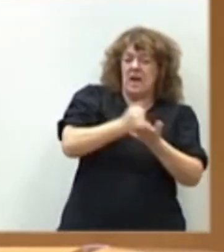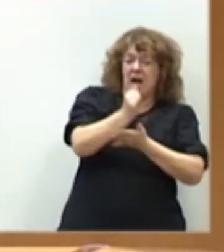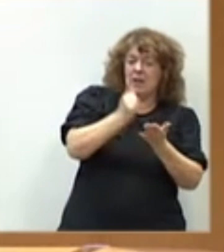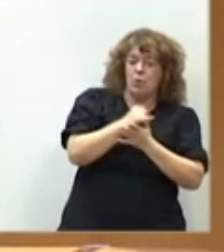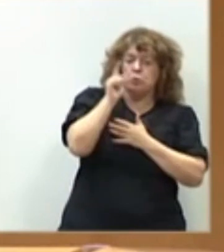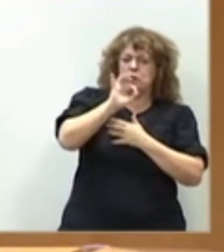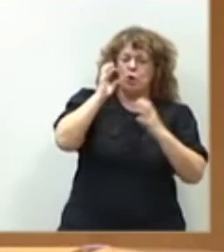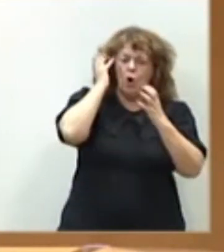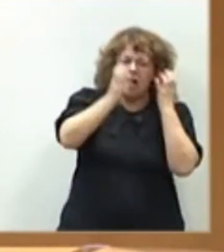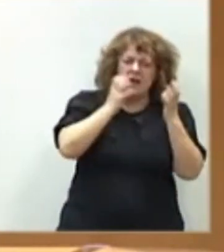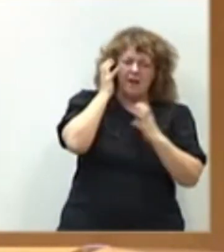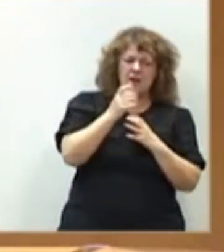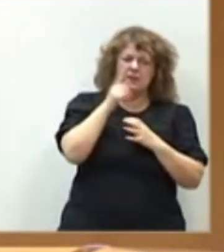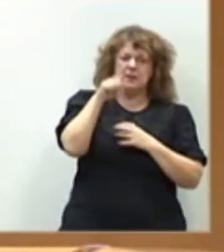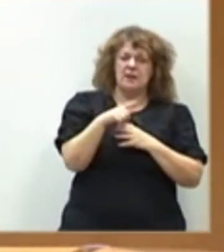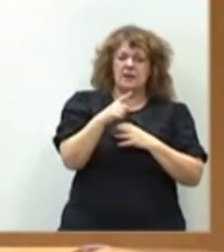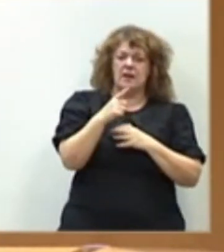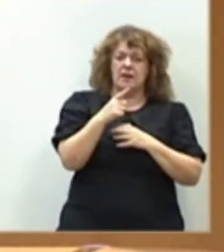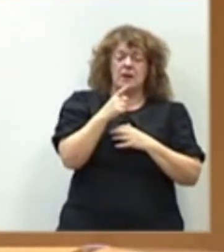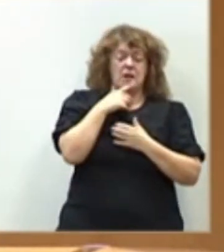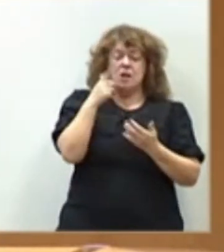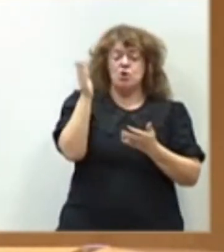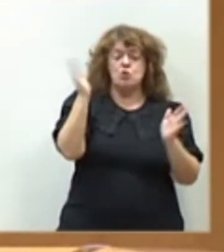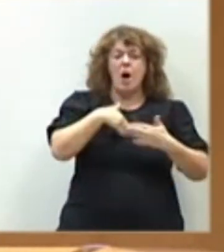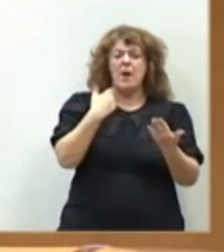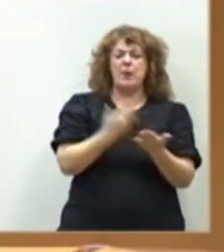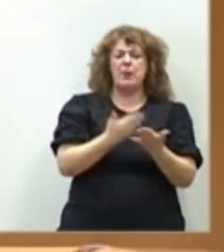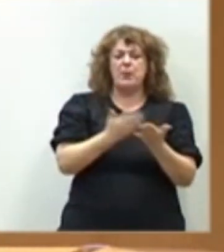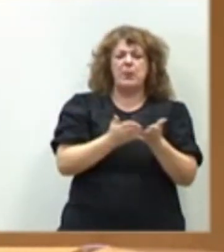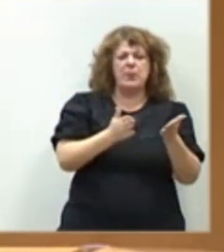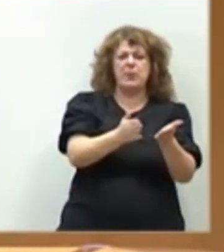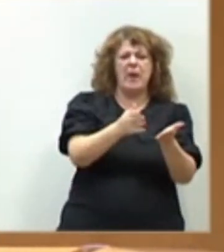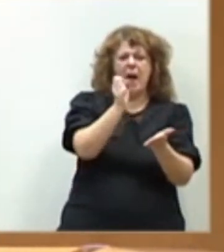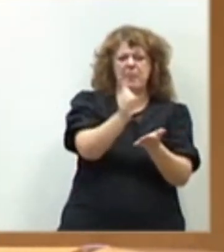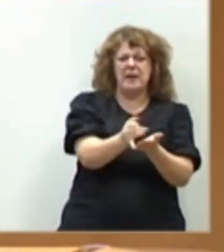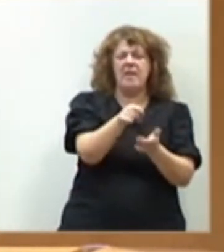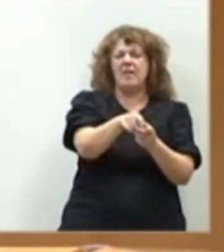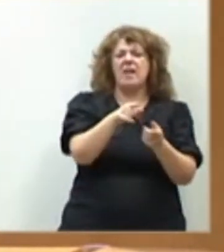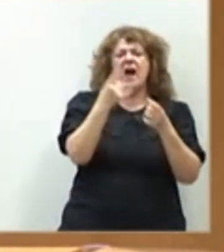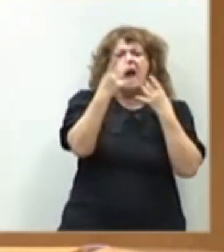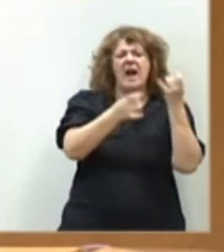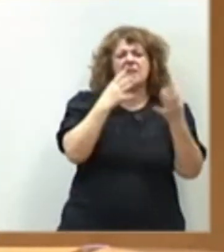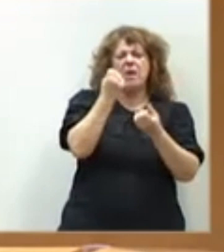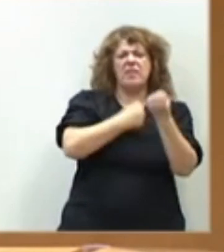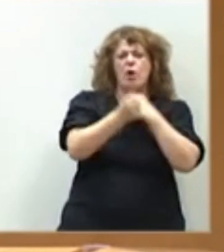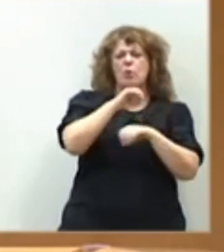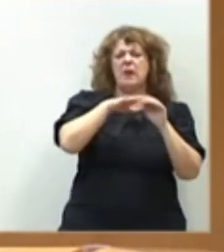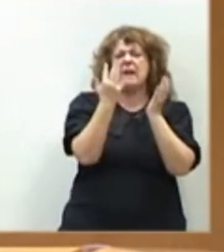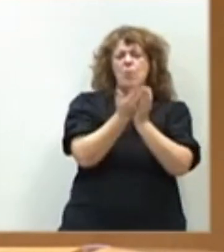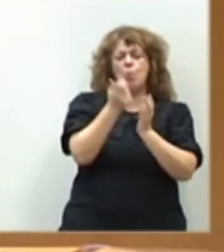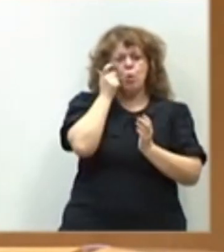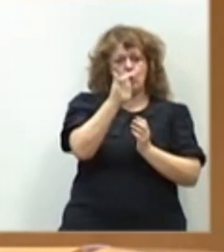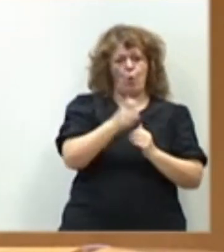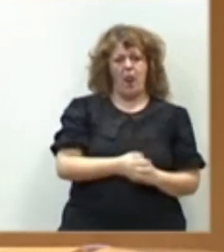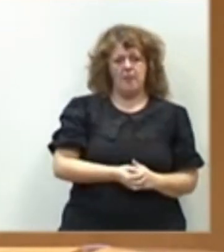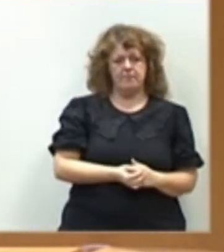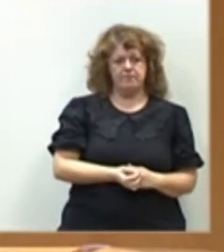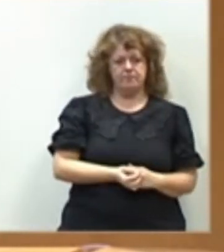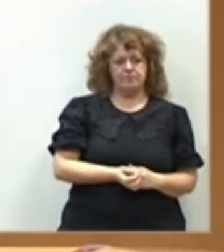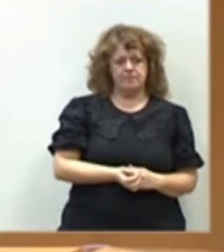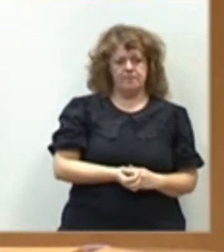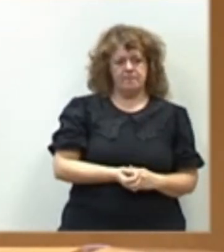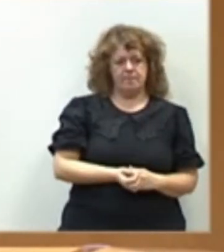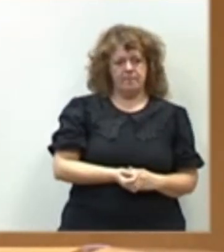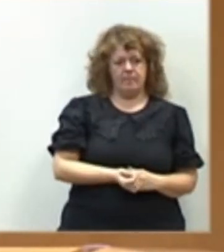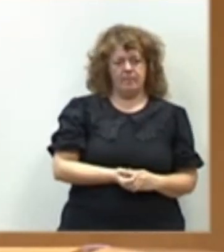nuestros ganaderos, y la práctica e inviabilidad de la actividad económica en el mundo rural. Cápítulo